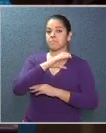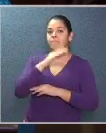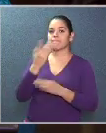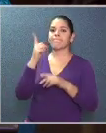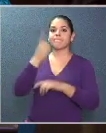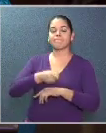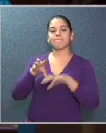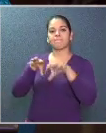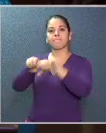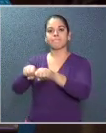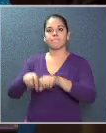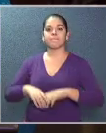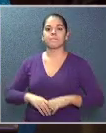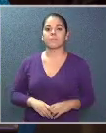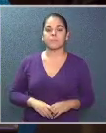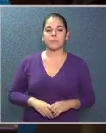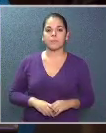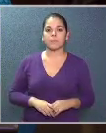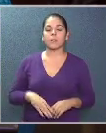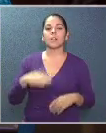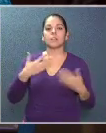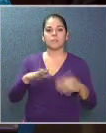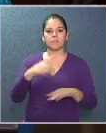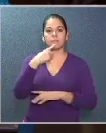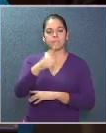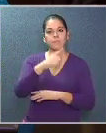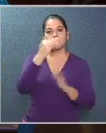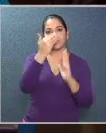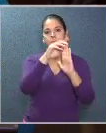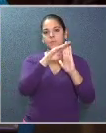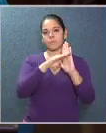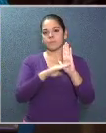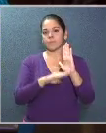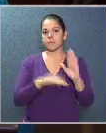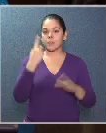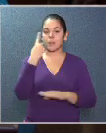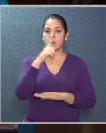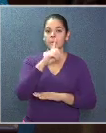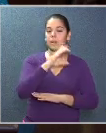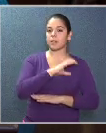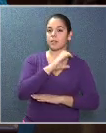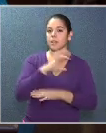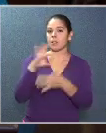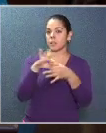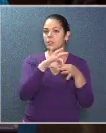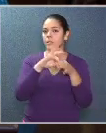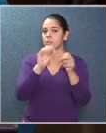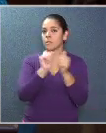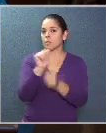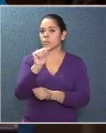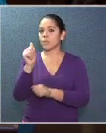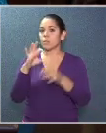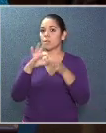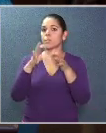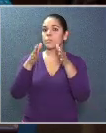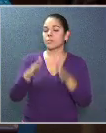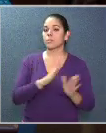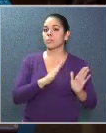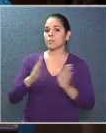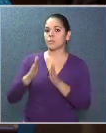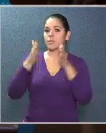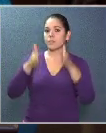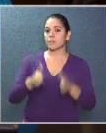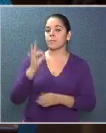intervenir. He girado instrucciones para que las autoridades coordinen con los organizadores de próximas